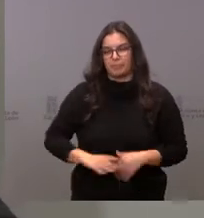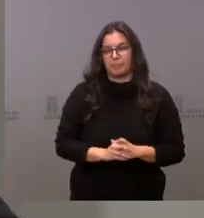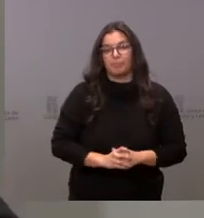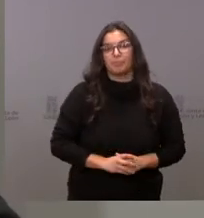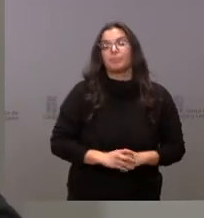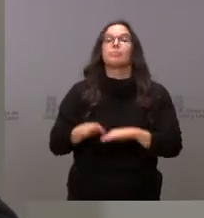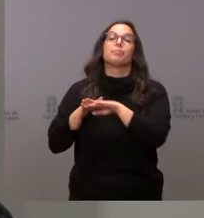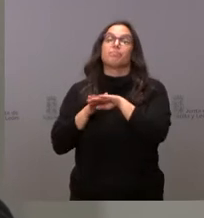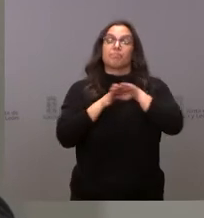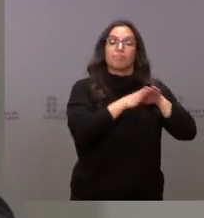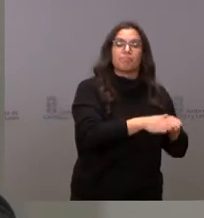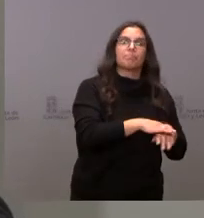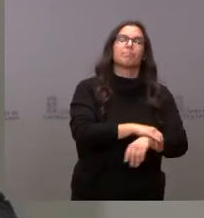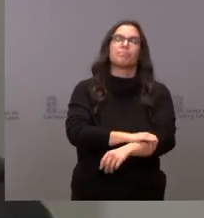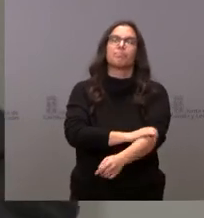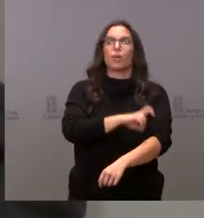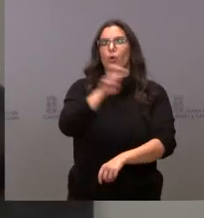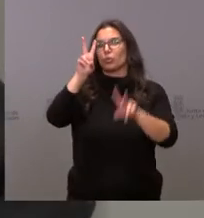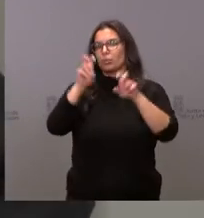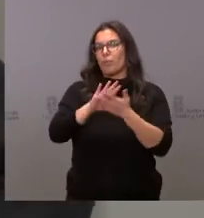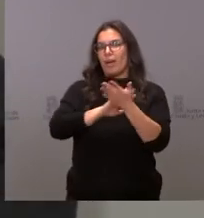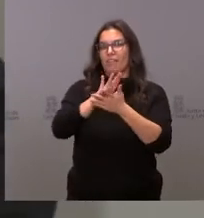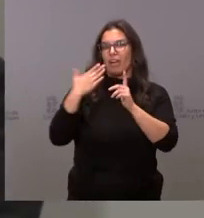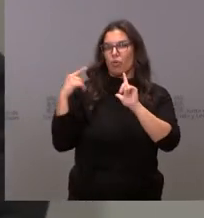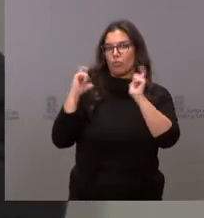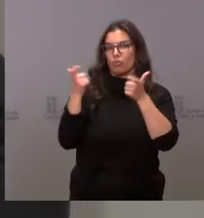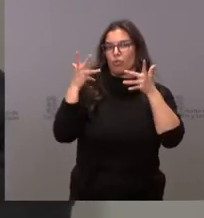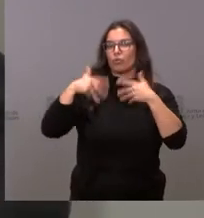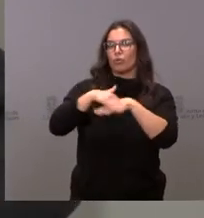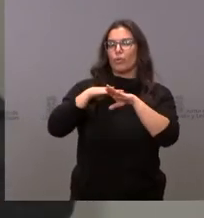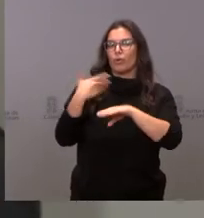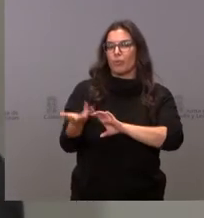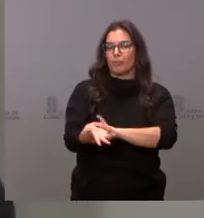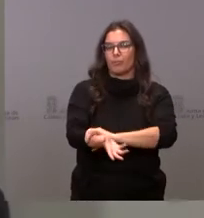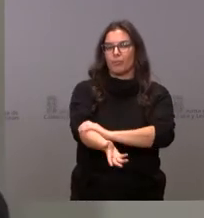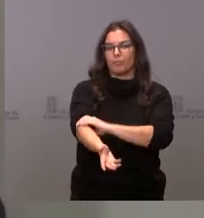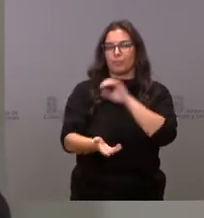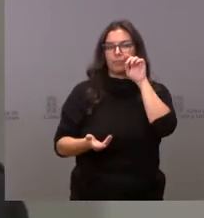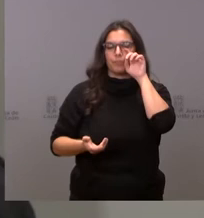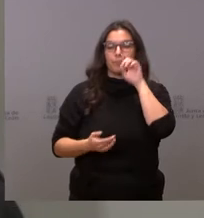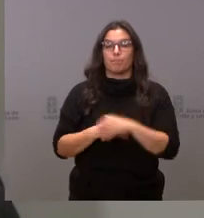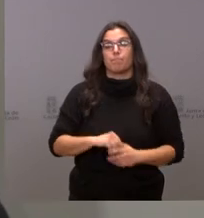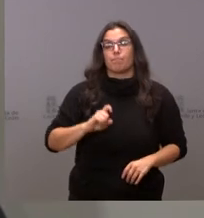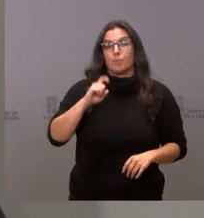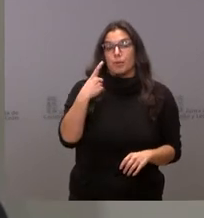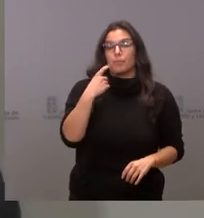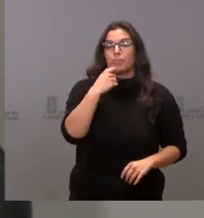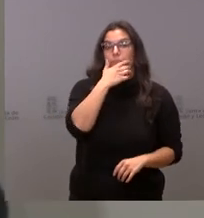parte de este asunto, se han tratado otros asuntos de interés. En primer lugar,